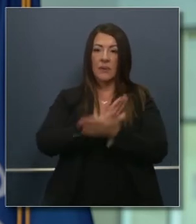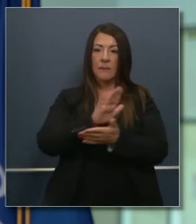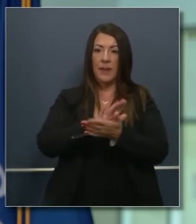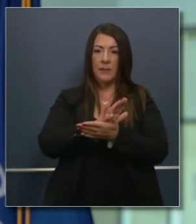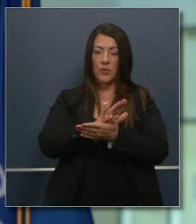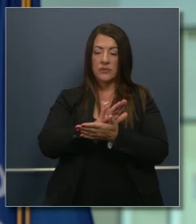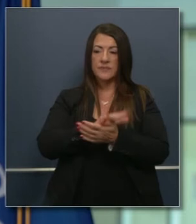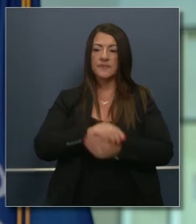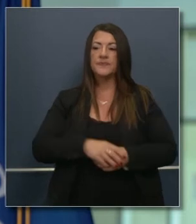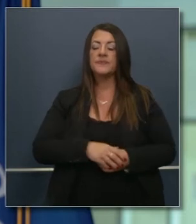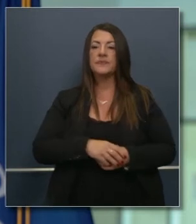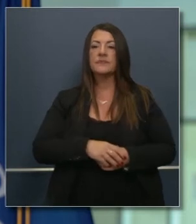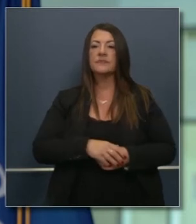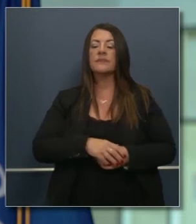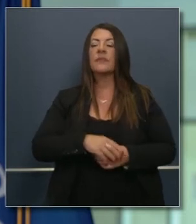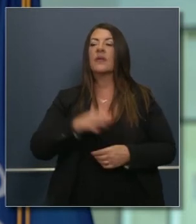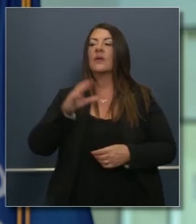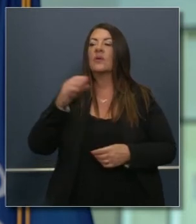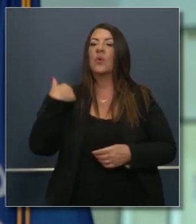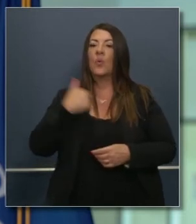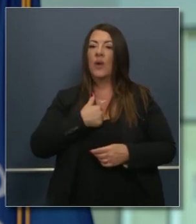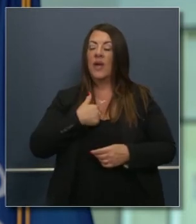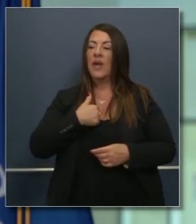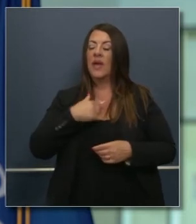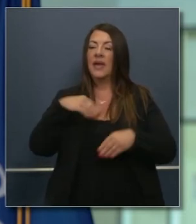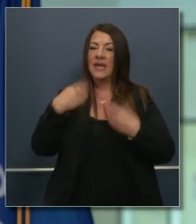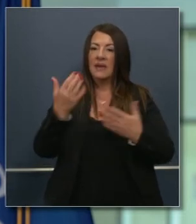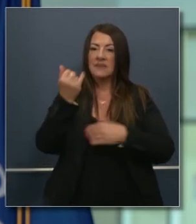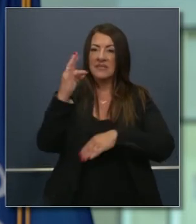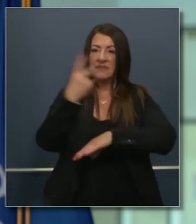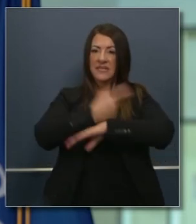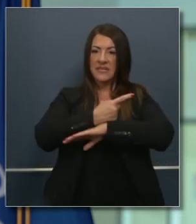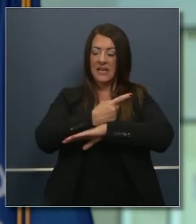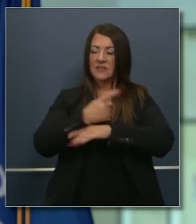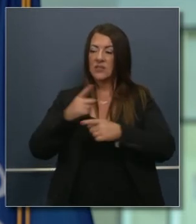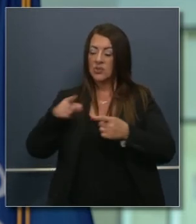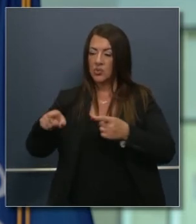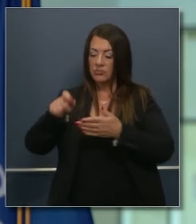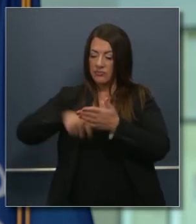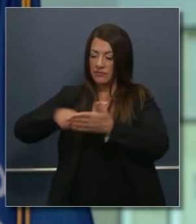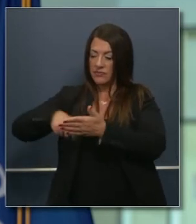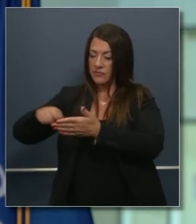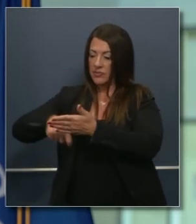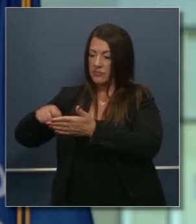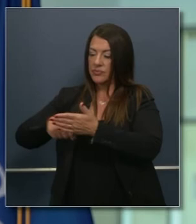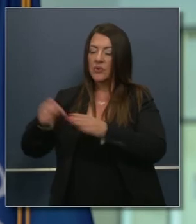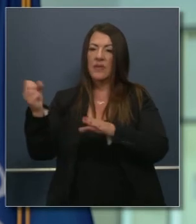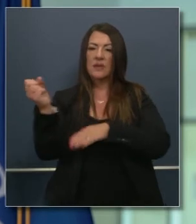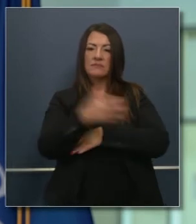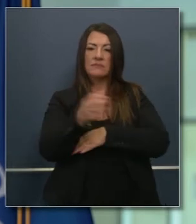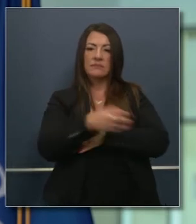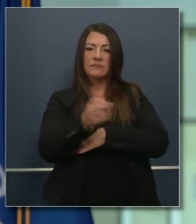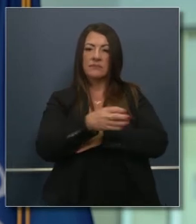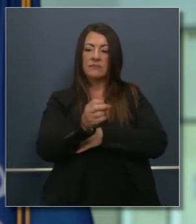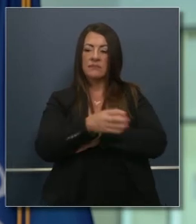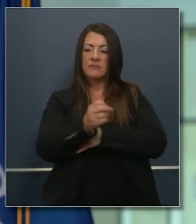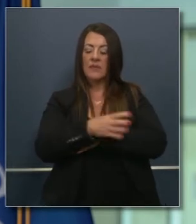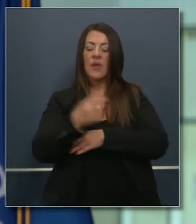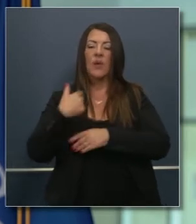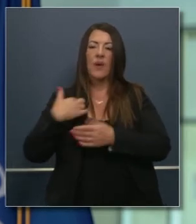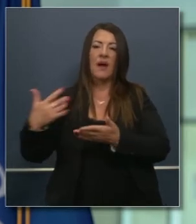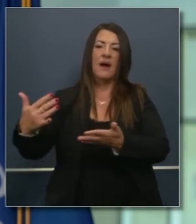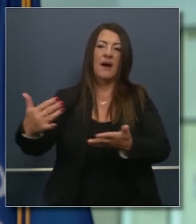de que los empleados de las elecciones certificarán y